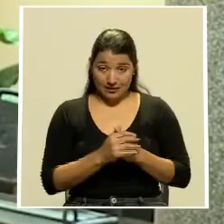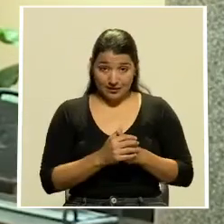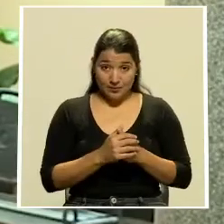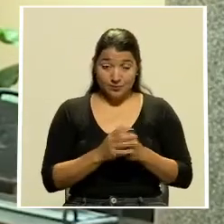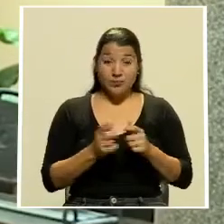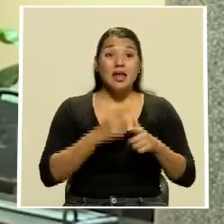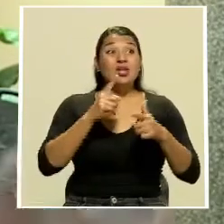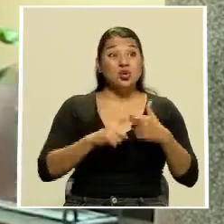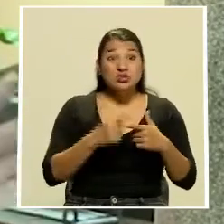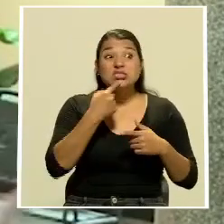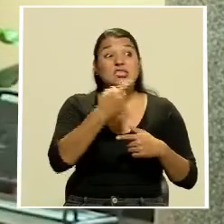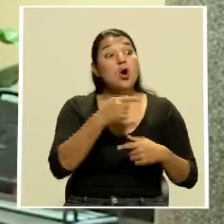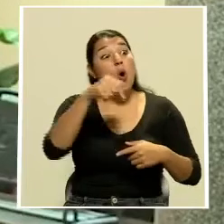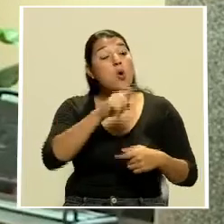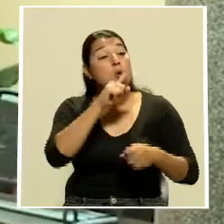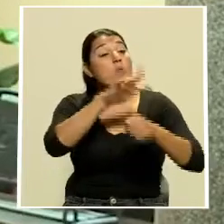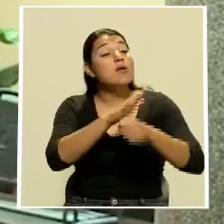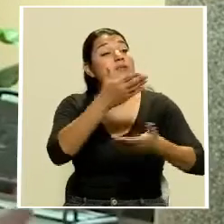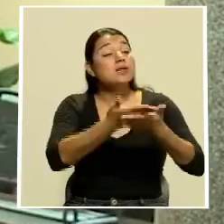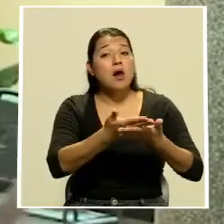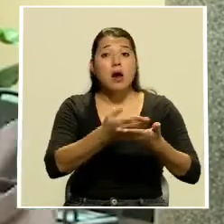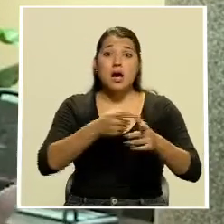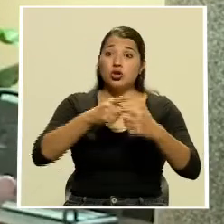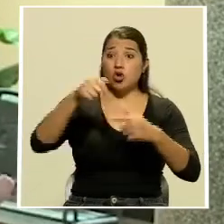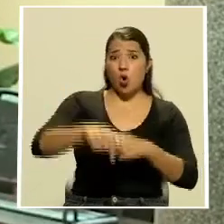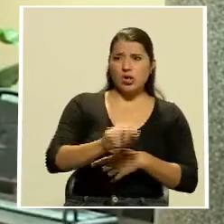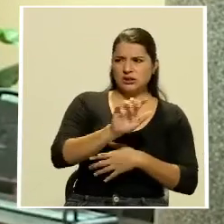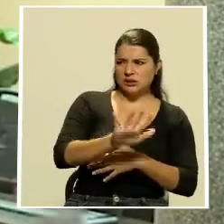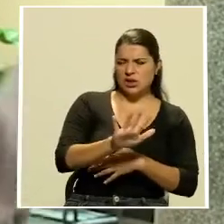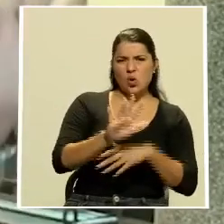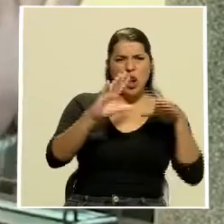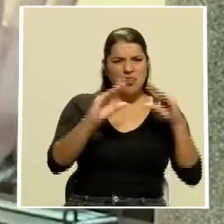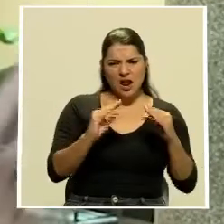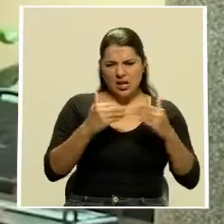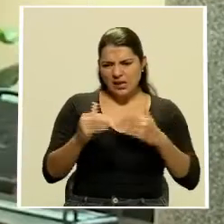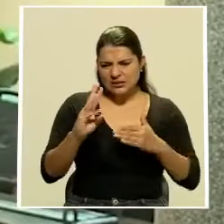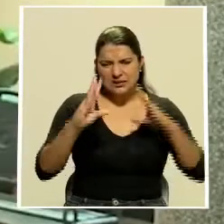que hoy venía y a las 5, 6 de la tarde recibe un correo,